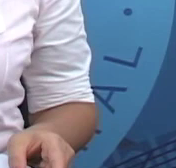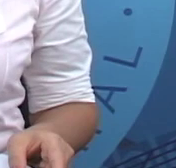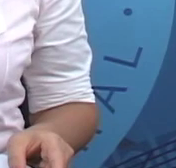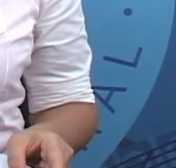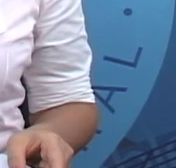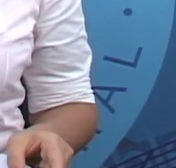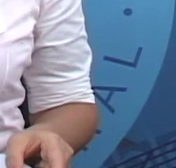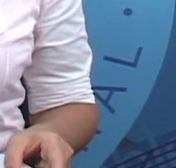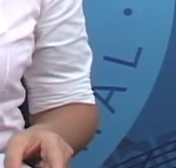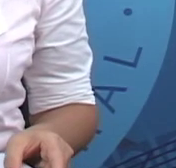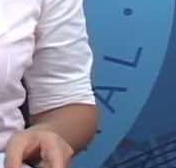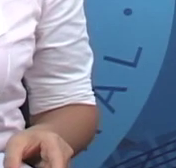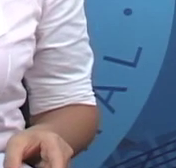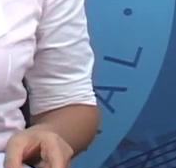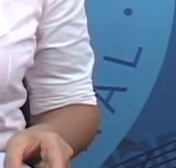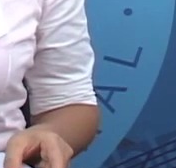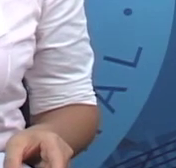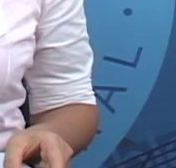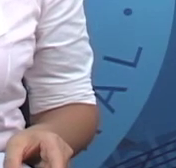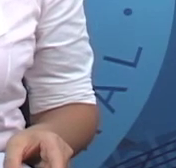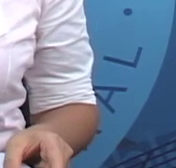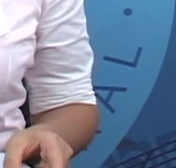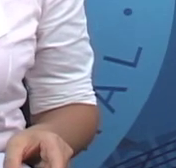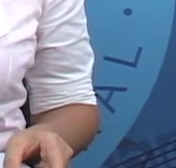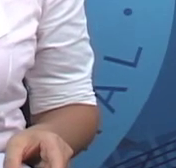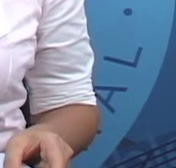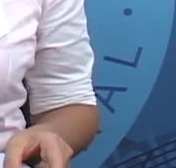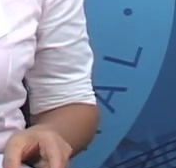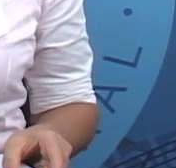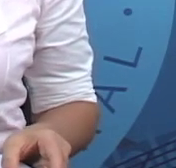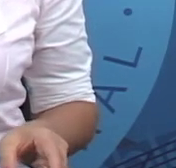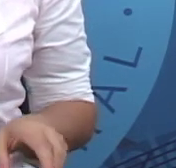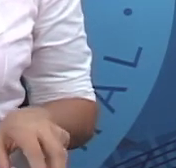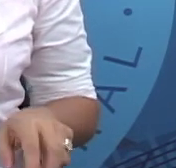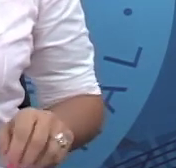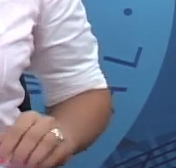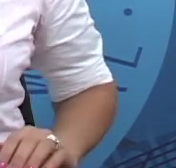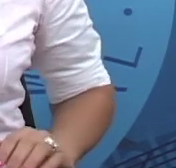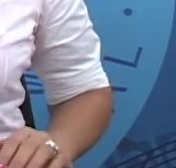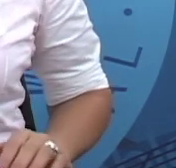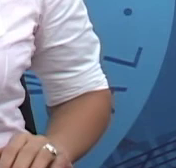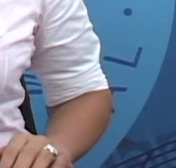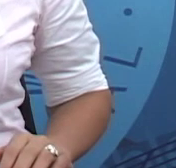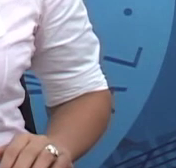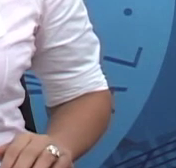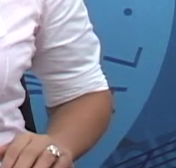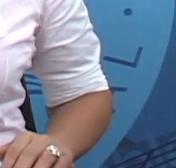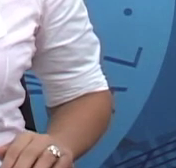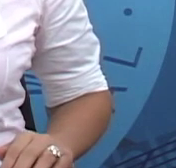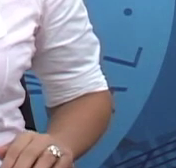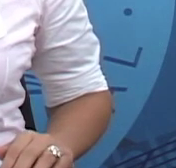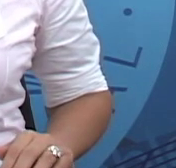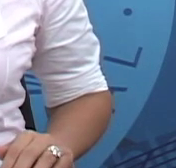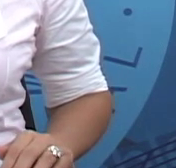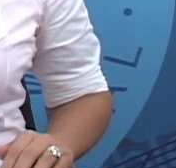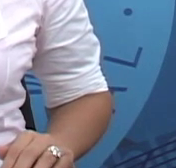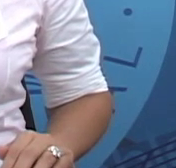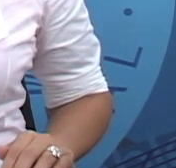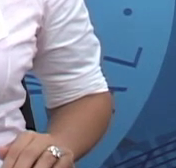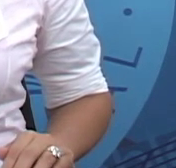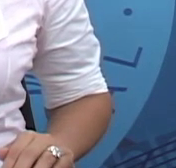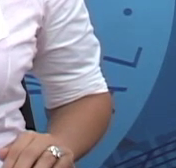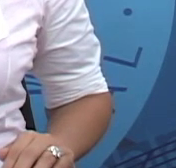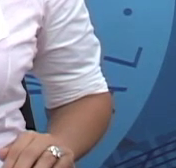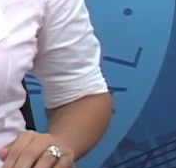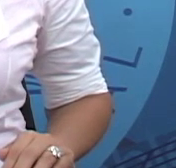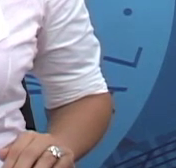fue el planteamiento expresado por representantes del Ministerio Público y la Procuraduría Especial de la Niñez y la Adolescencia